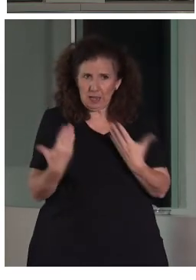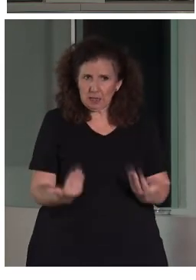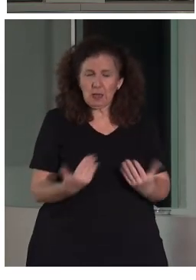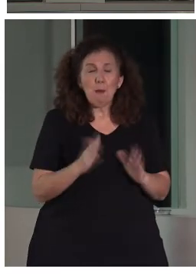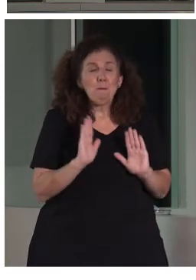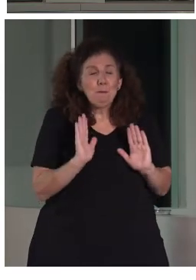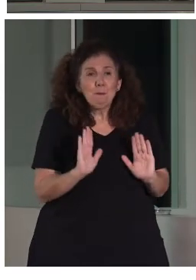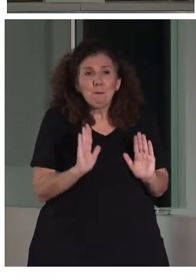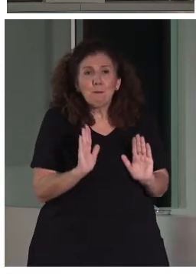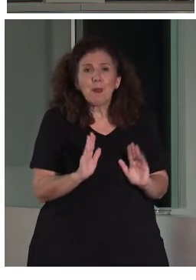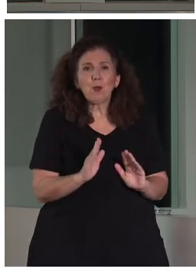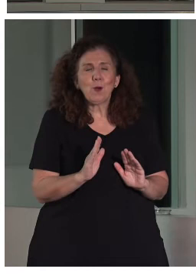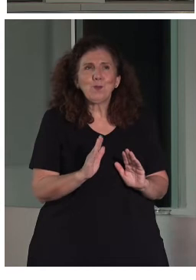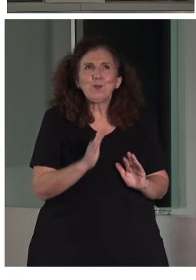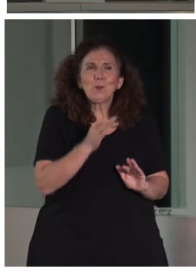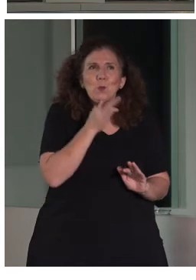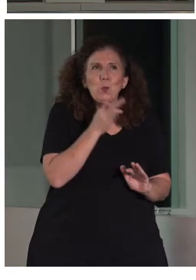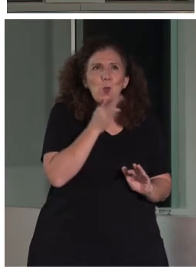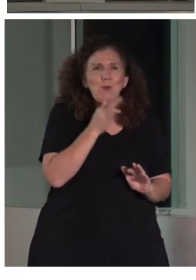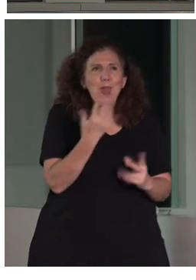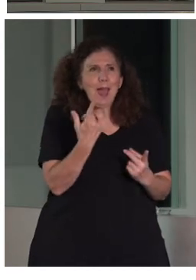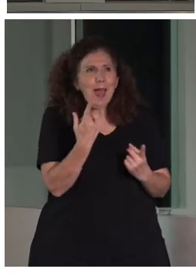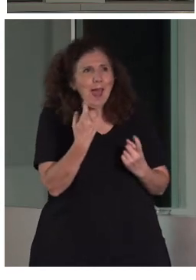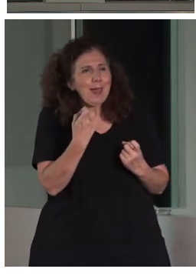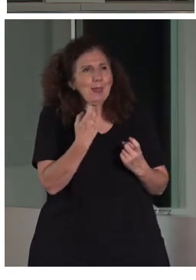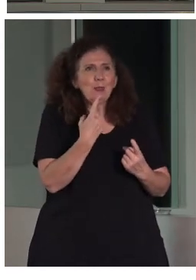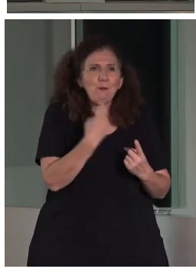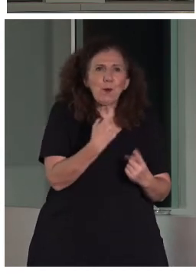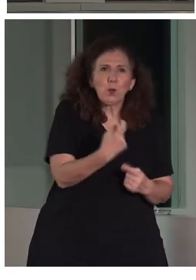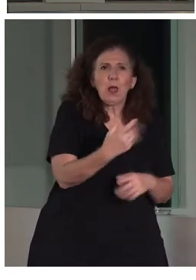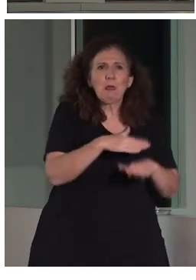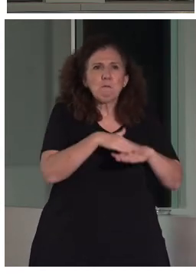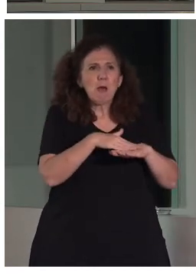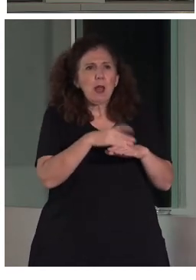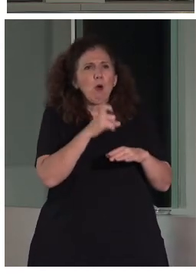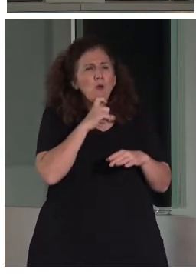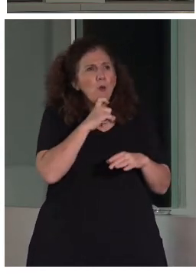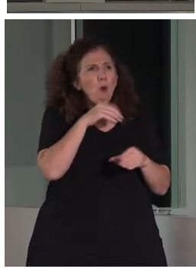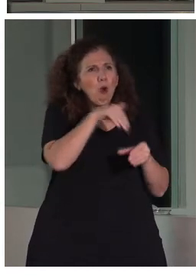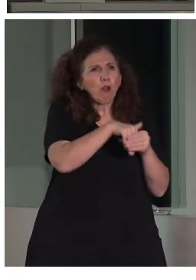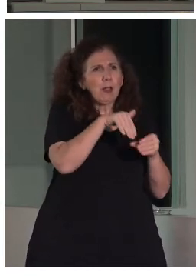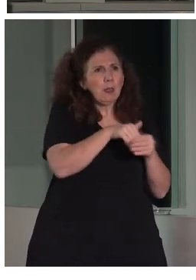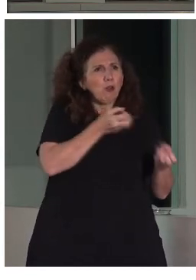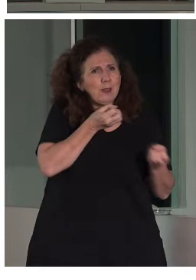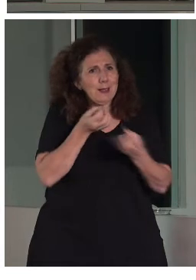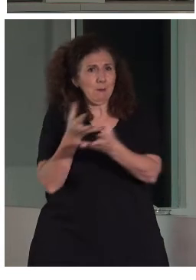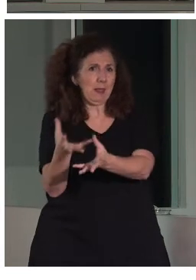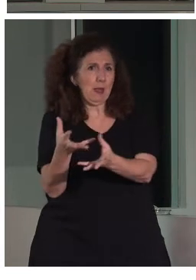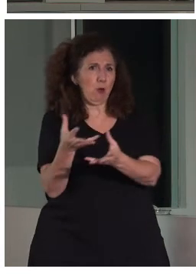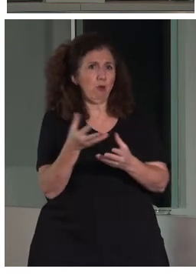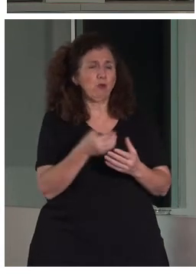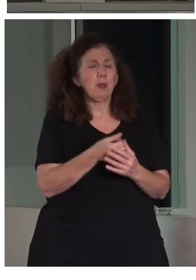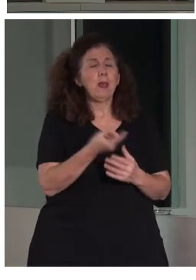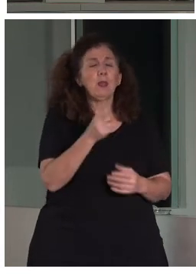subreticencias al respecto de lo que implica cómo transmitir los contenidos. Entonces, desde